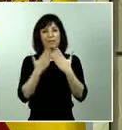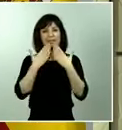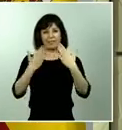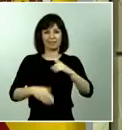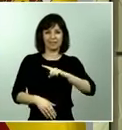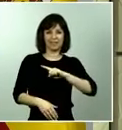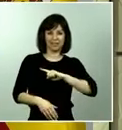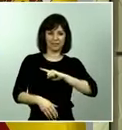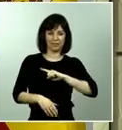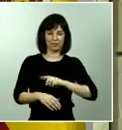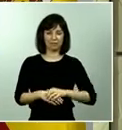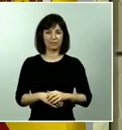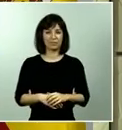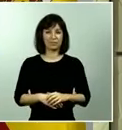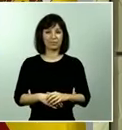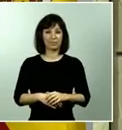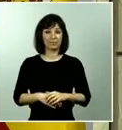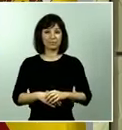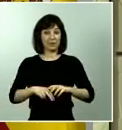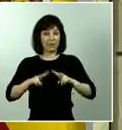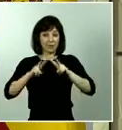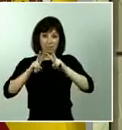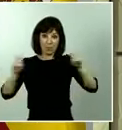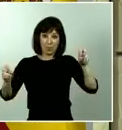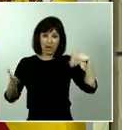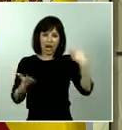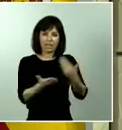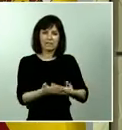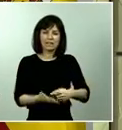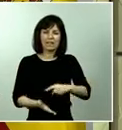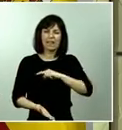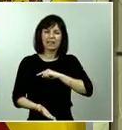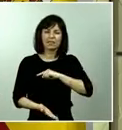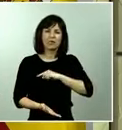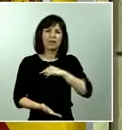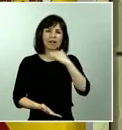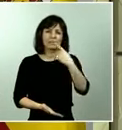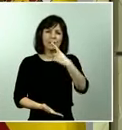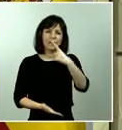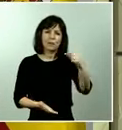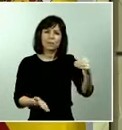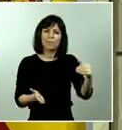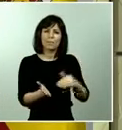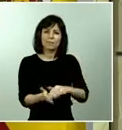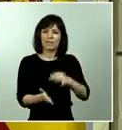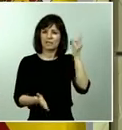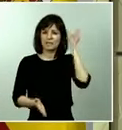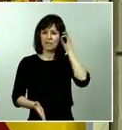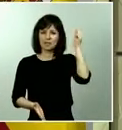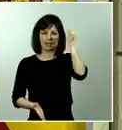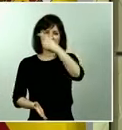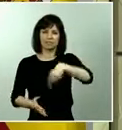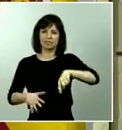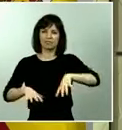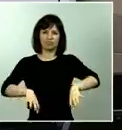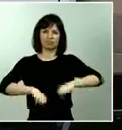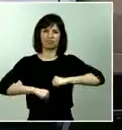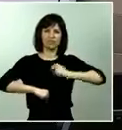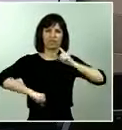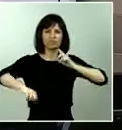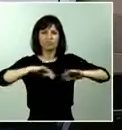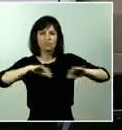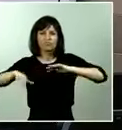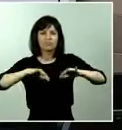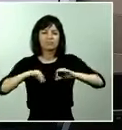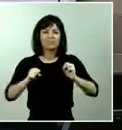empezado, hayan estado casi 100.000 hombres y mujeres han estado en primera línea en aquellas labores más